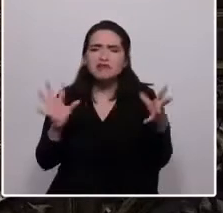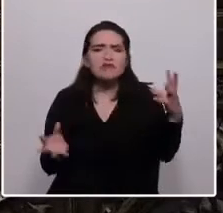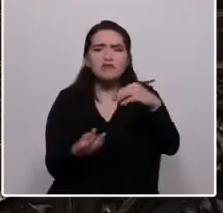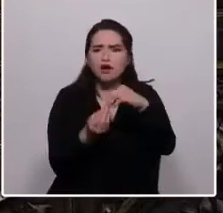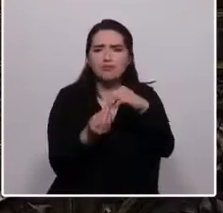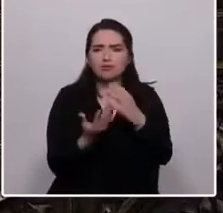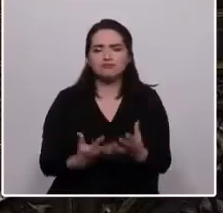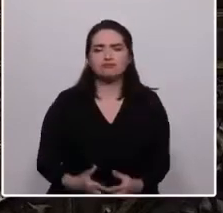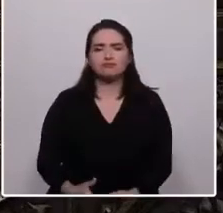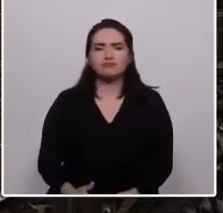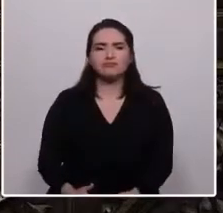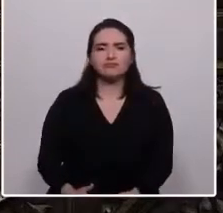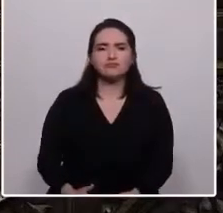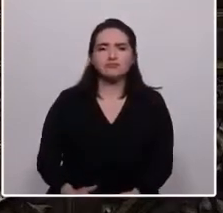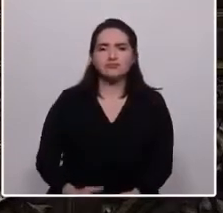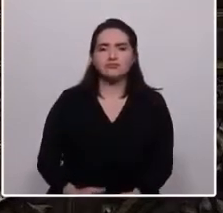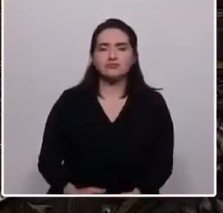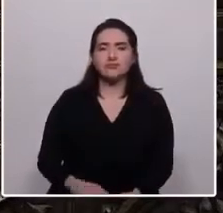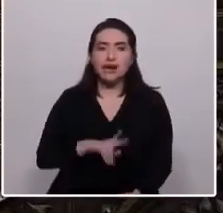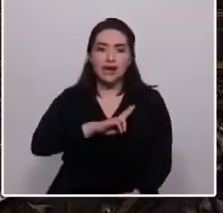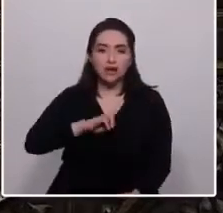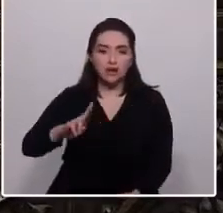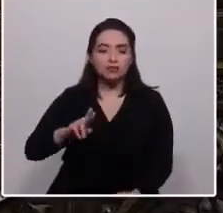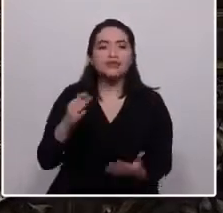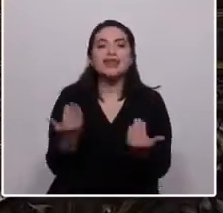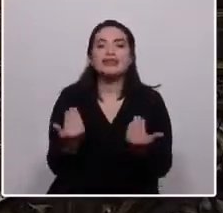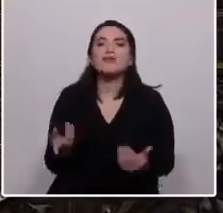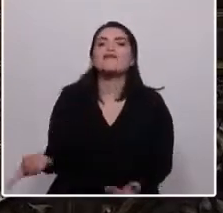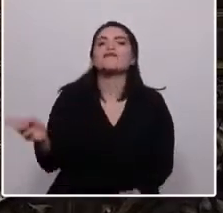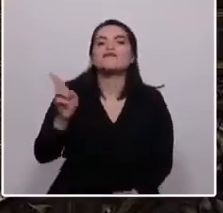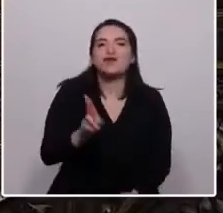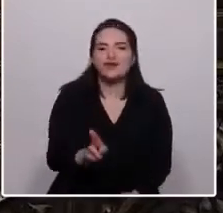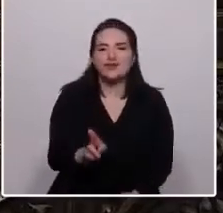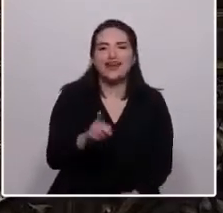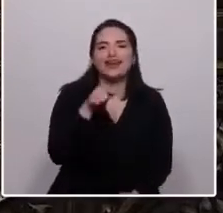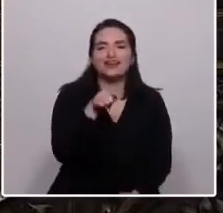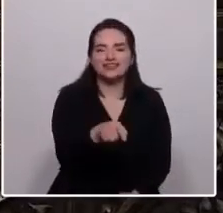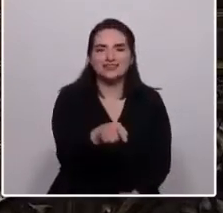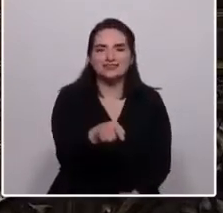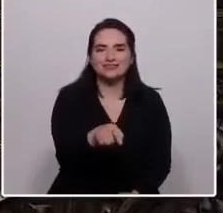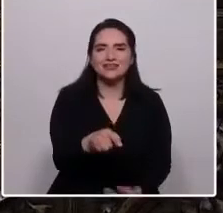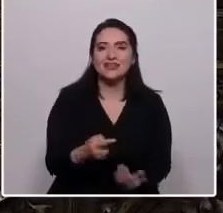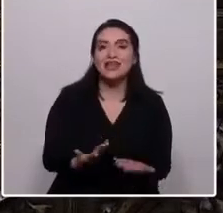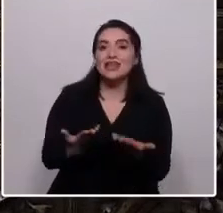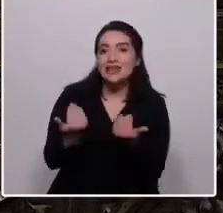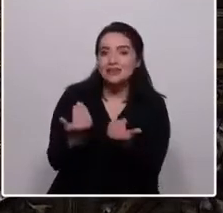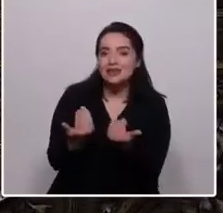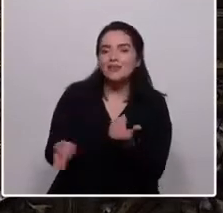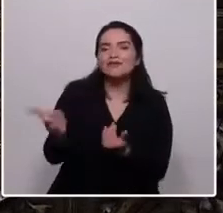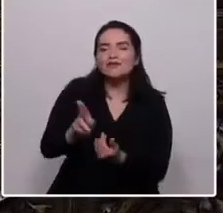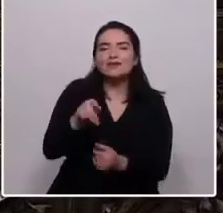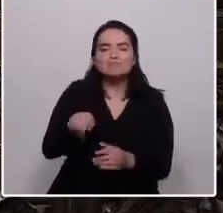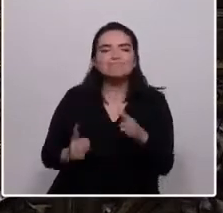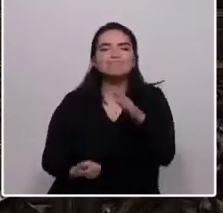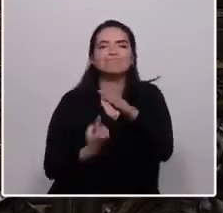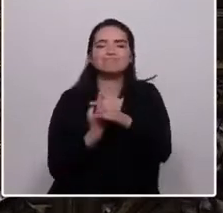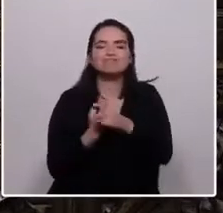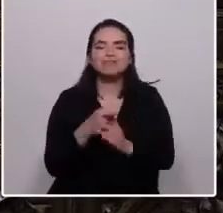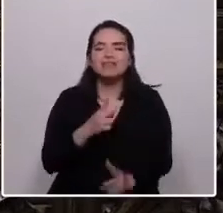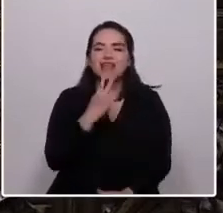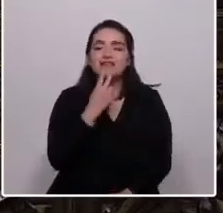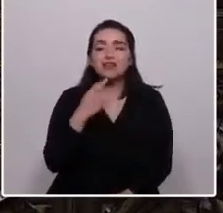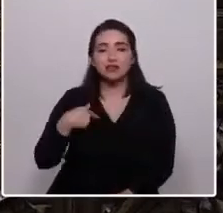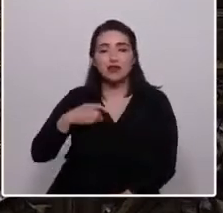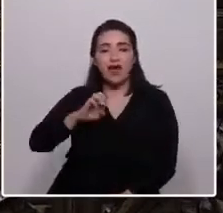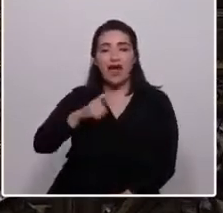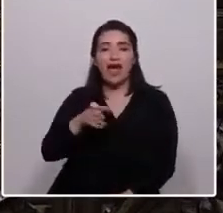más que nunca, necesitamos retornar a esa dimensión profunda y sagrada de la vida. Soy agnóstico y creo en